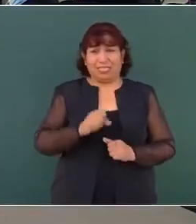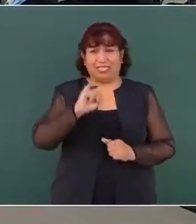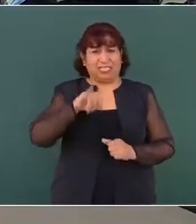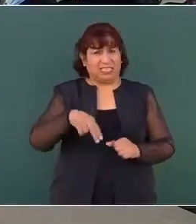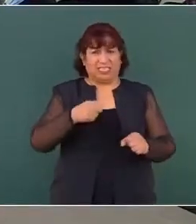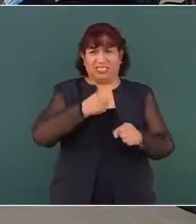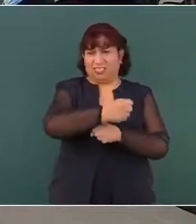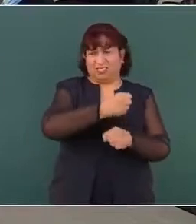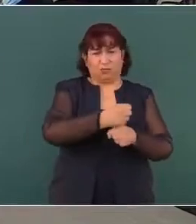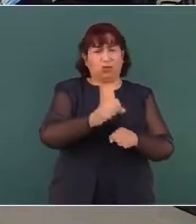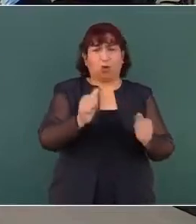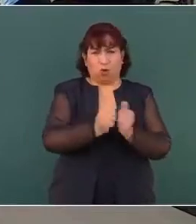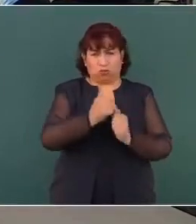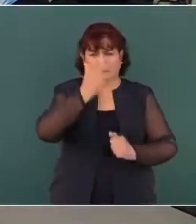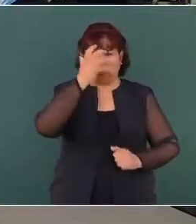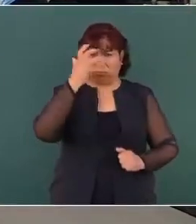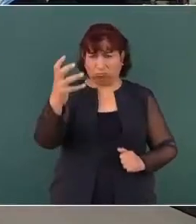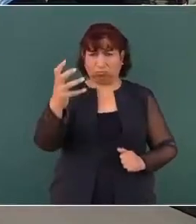político, con mucha seriedad.